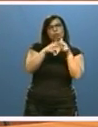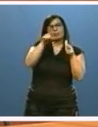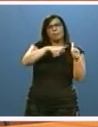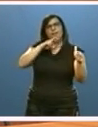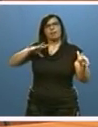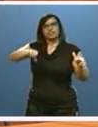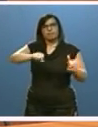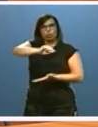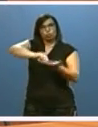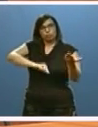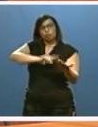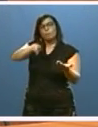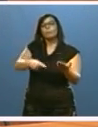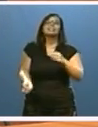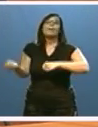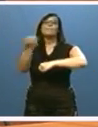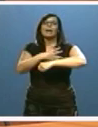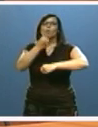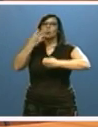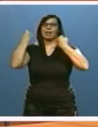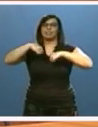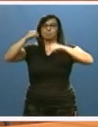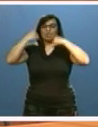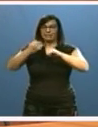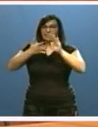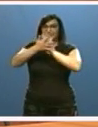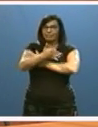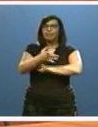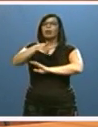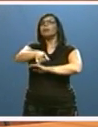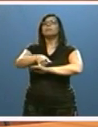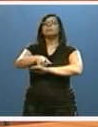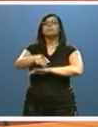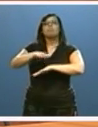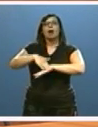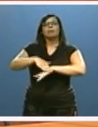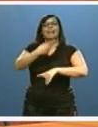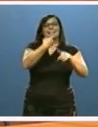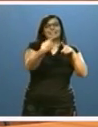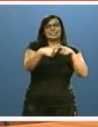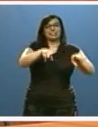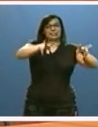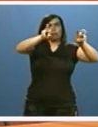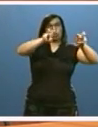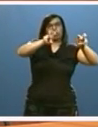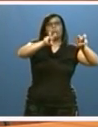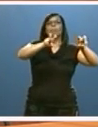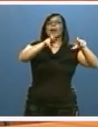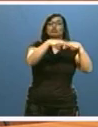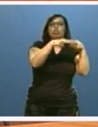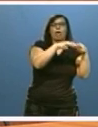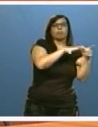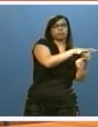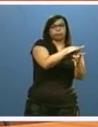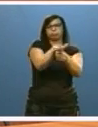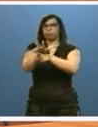contratación y a crear un banco de buenas prácticas para incorporar aspectos sociales a otros ámbitos de actuación administrativa